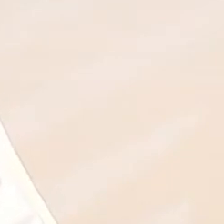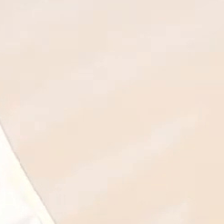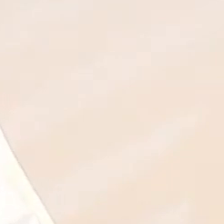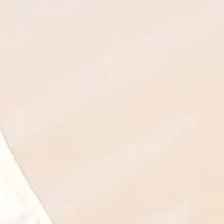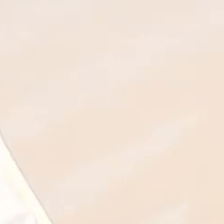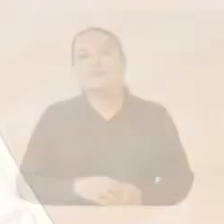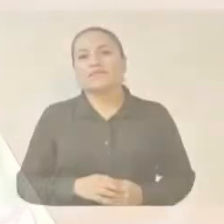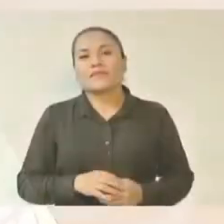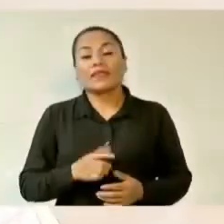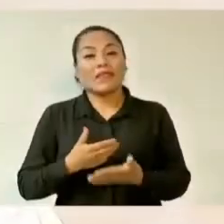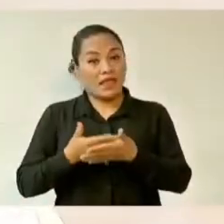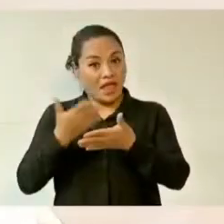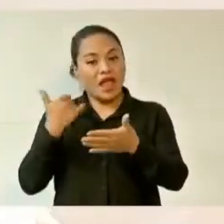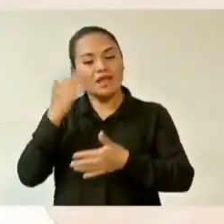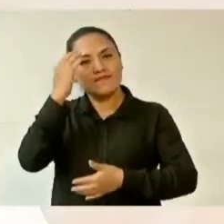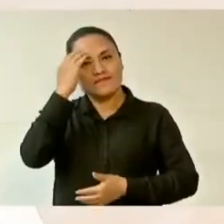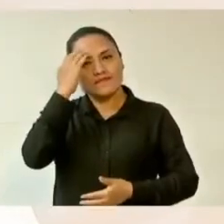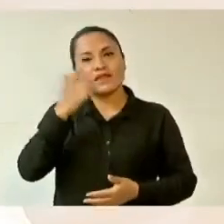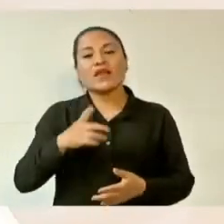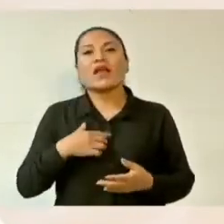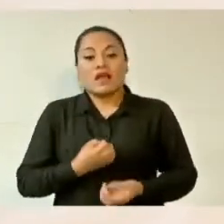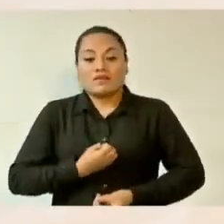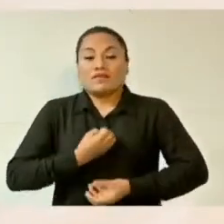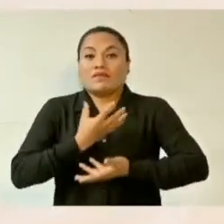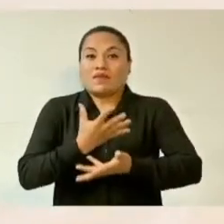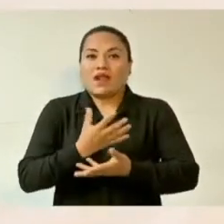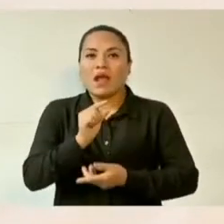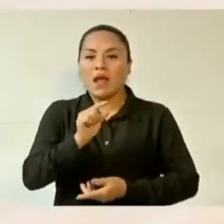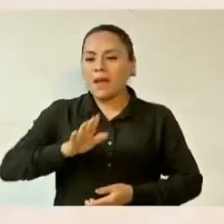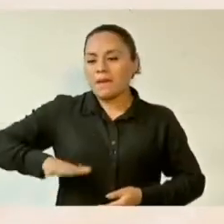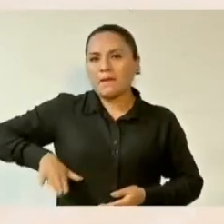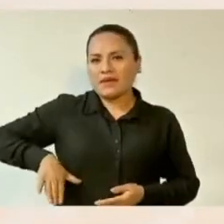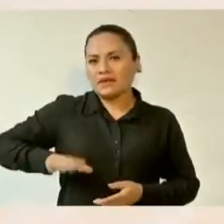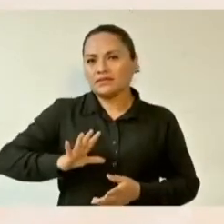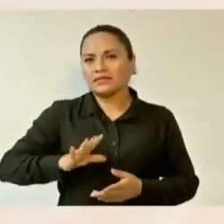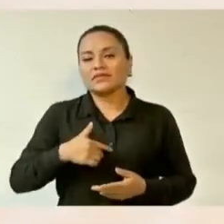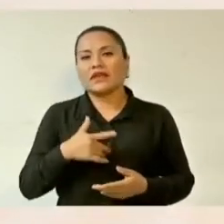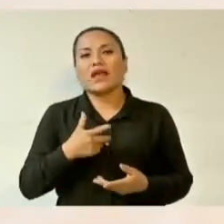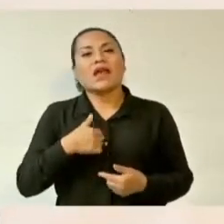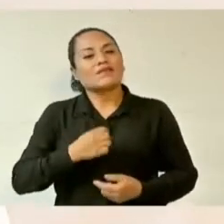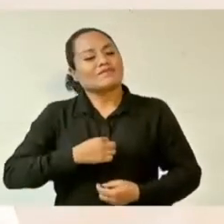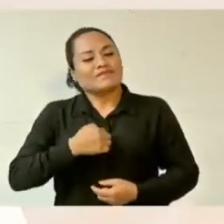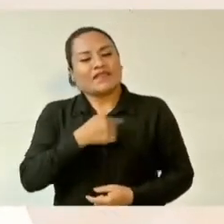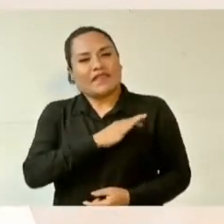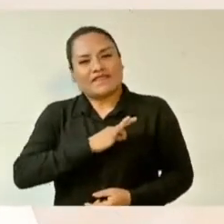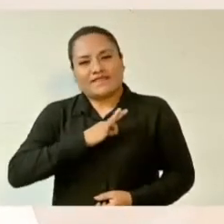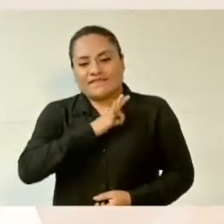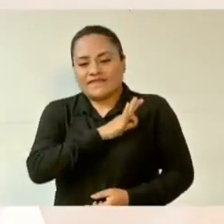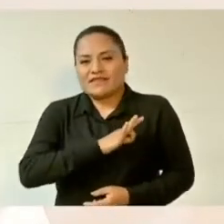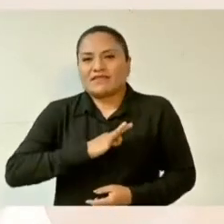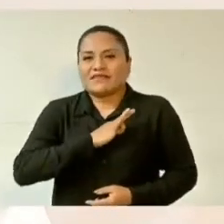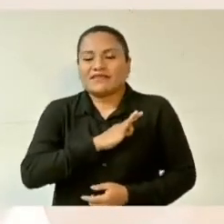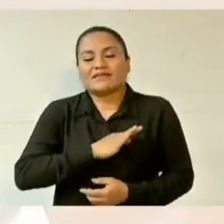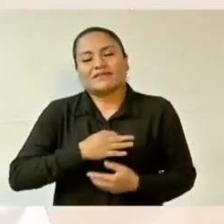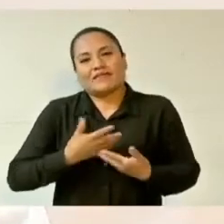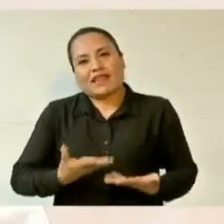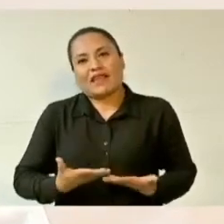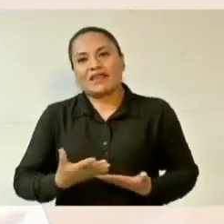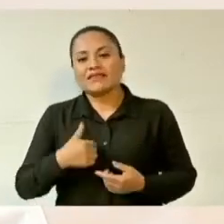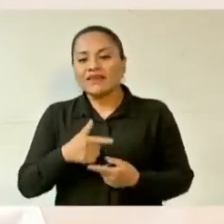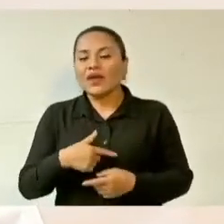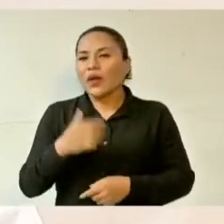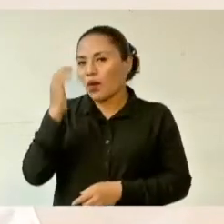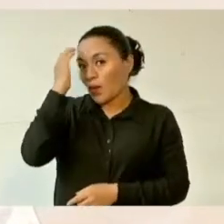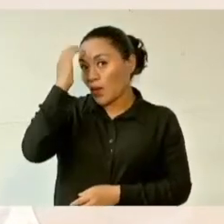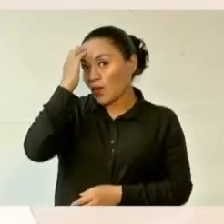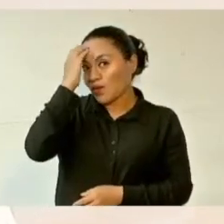como lo expresé hace un momento, tengo la dicha enorme de conocer